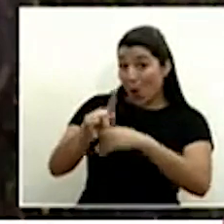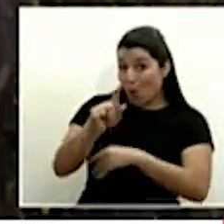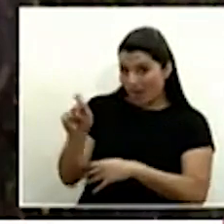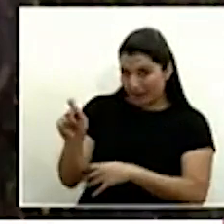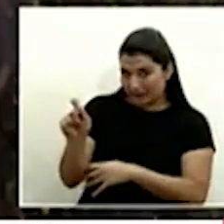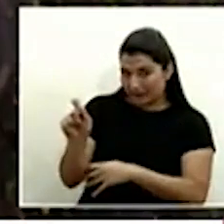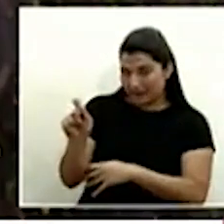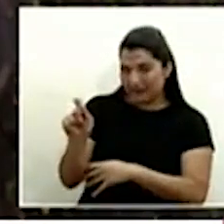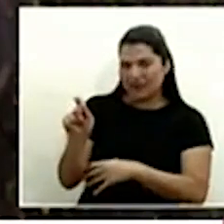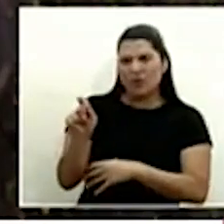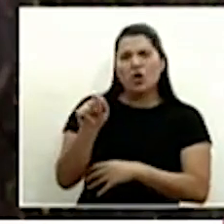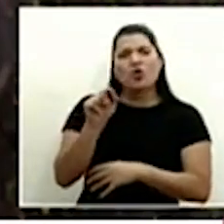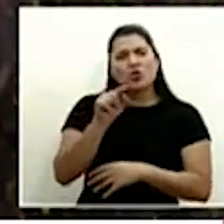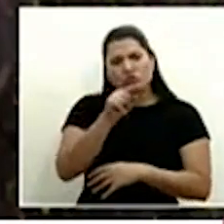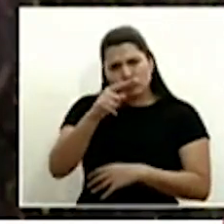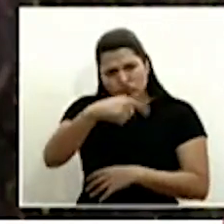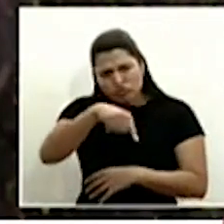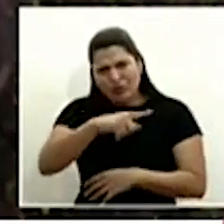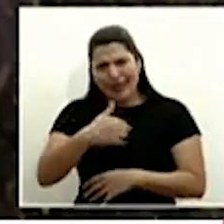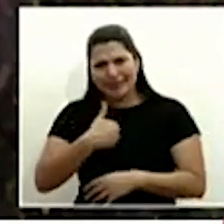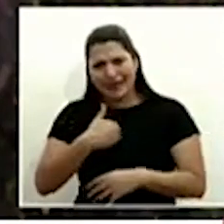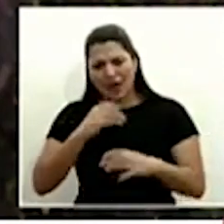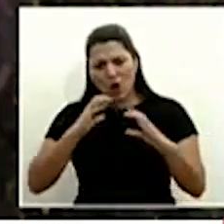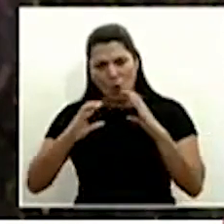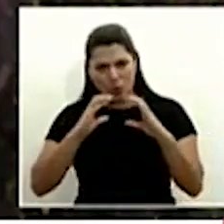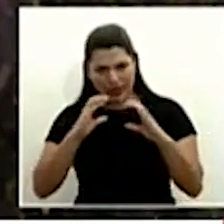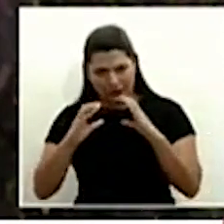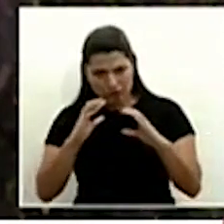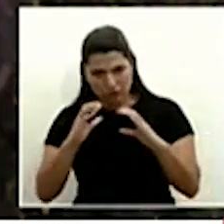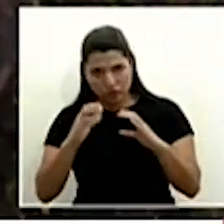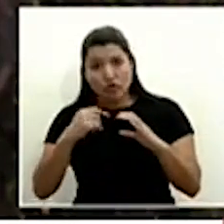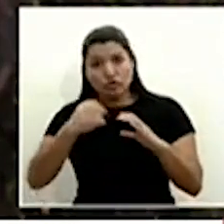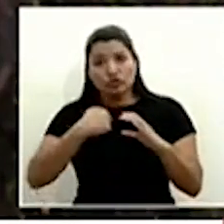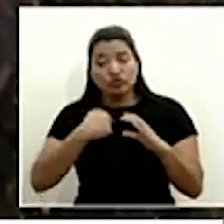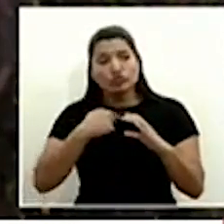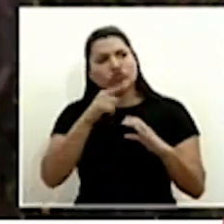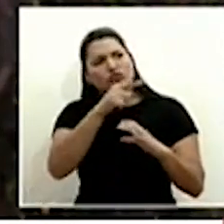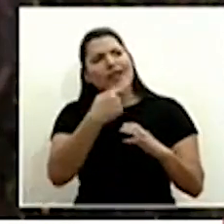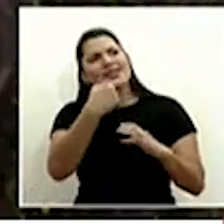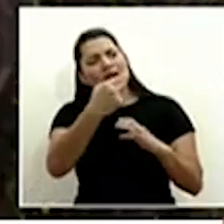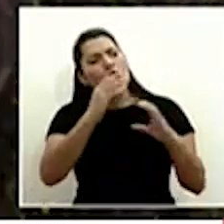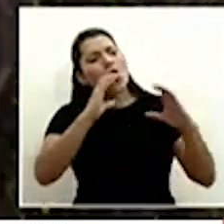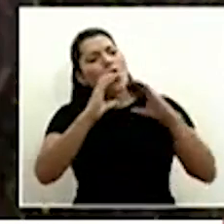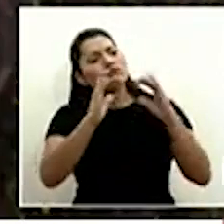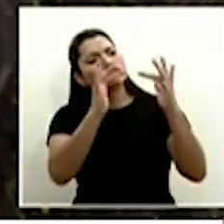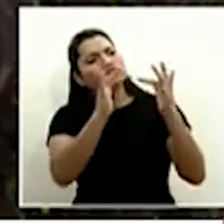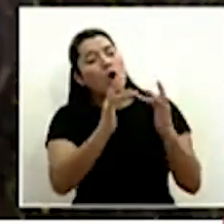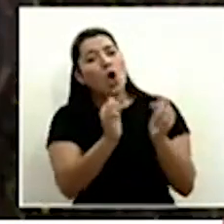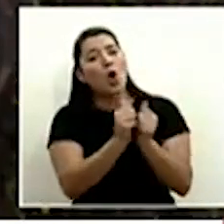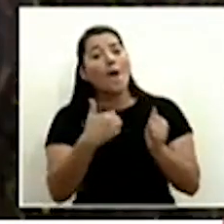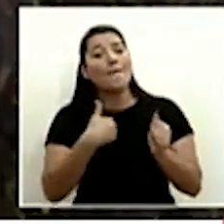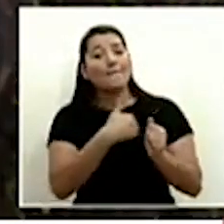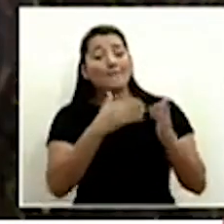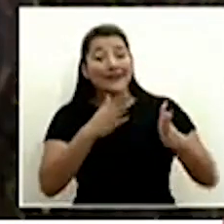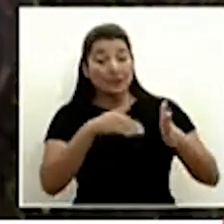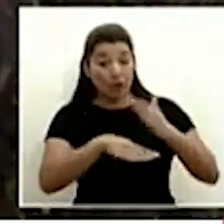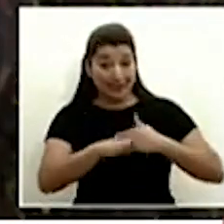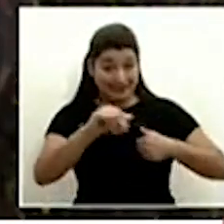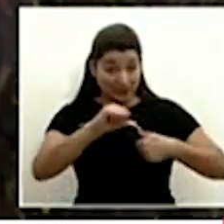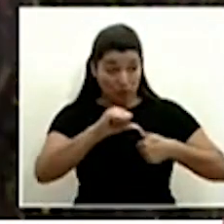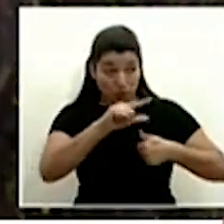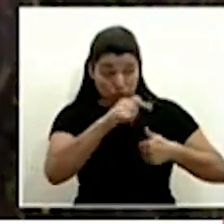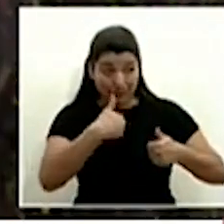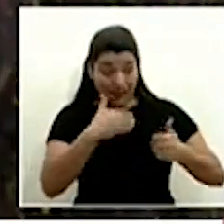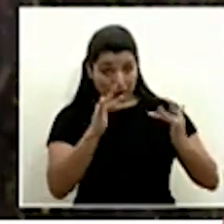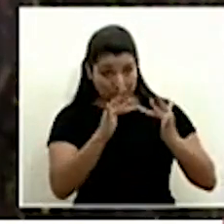¿qué comunicación tienen ustedes? ahorita hablaba con todos los ministros de Centroamérica pero directamente ¿qué tipo de comunicación tiene usted don